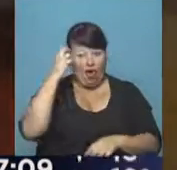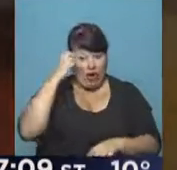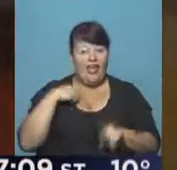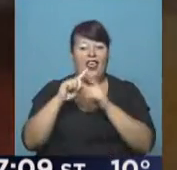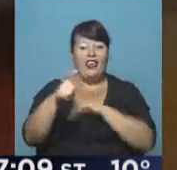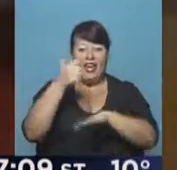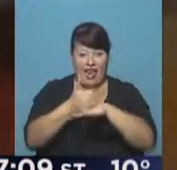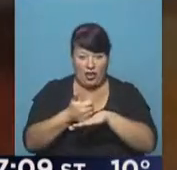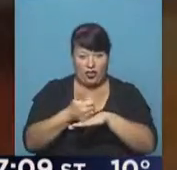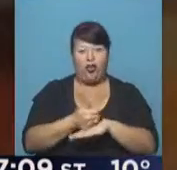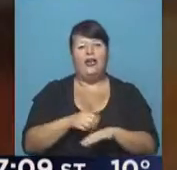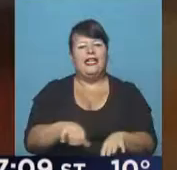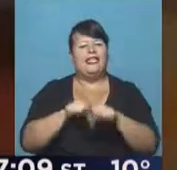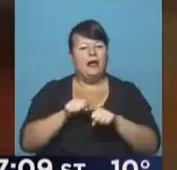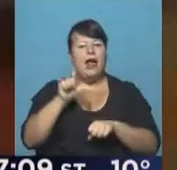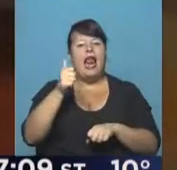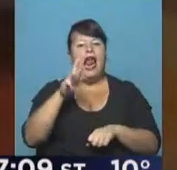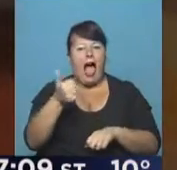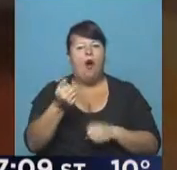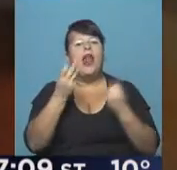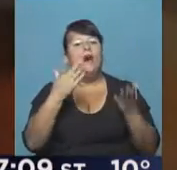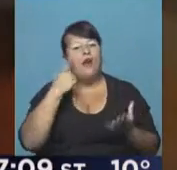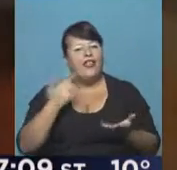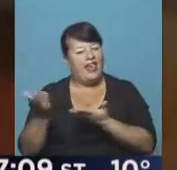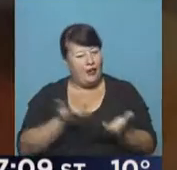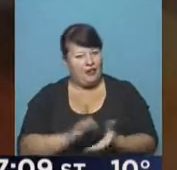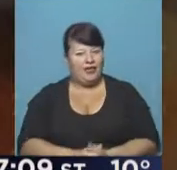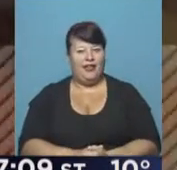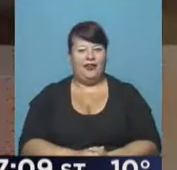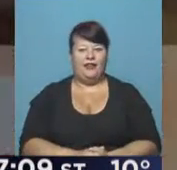en vivo, trabajando allí, muy temprano, con Laura Maiocchi. Laura, buen día, bienvenida.